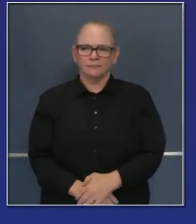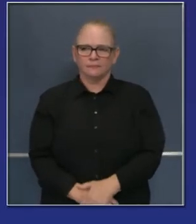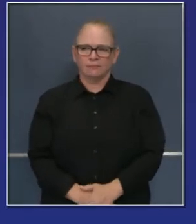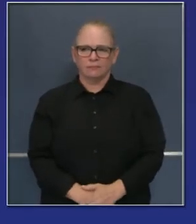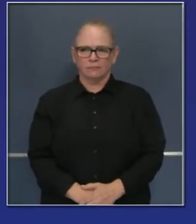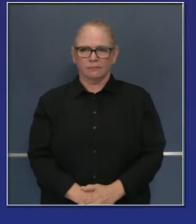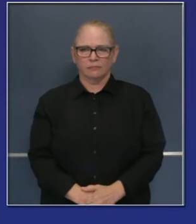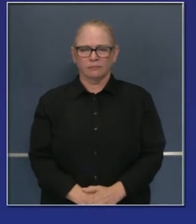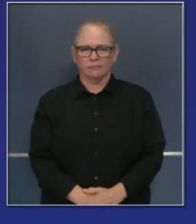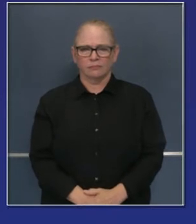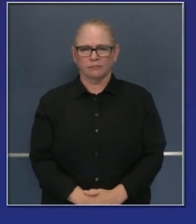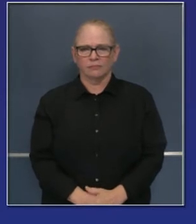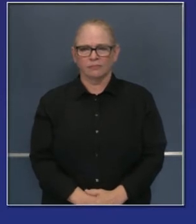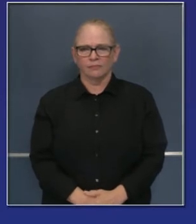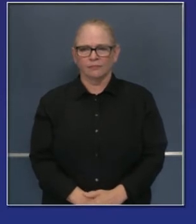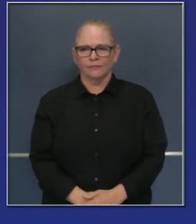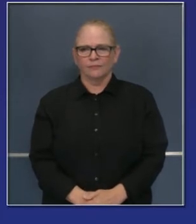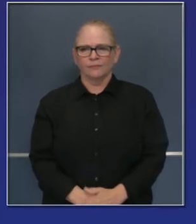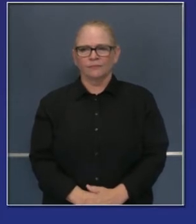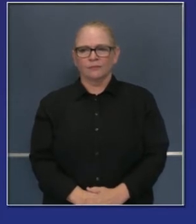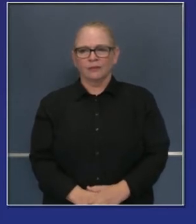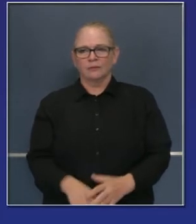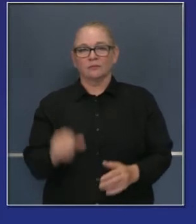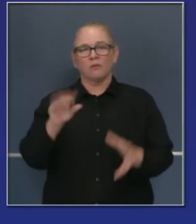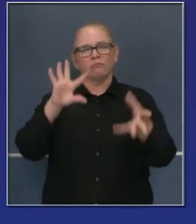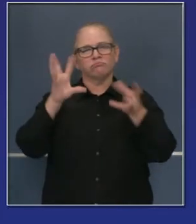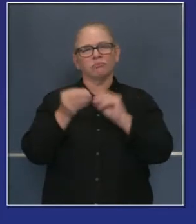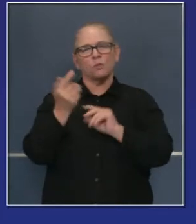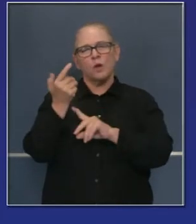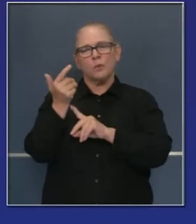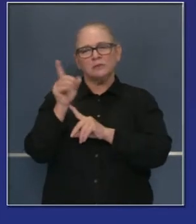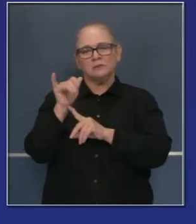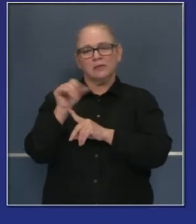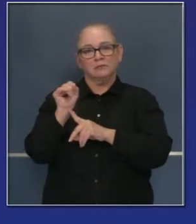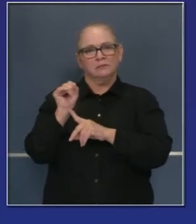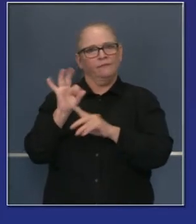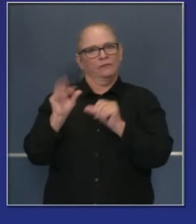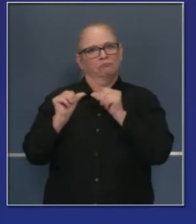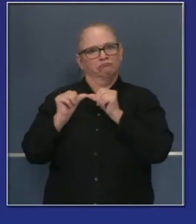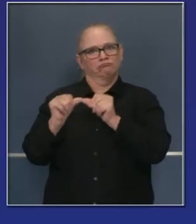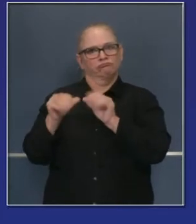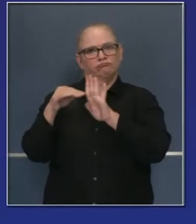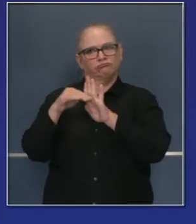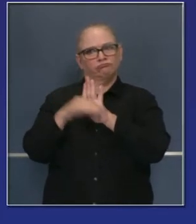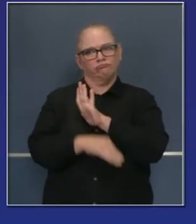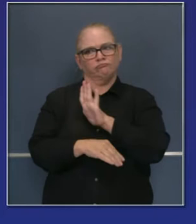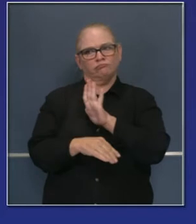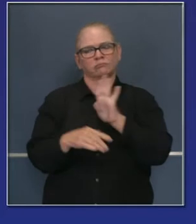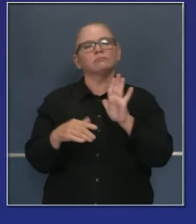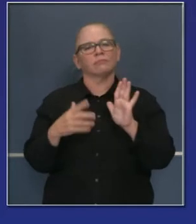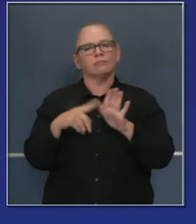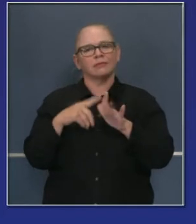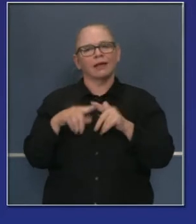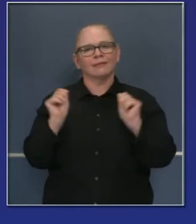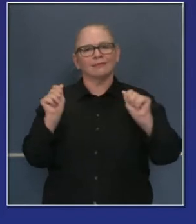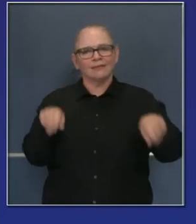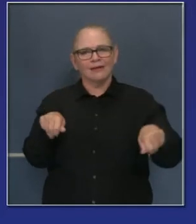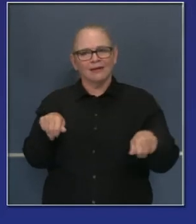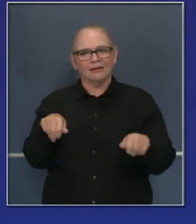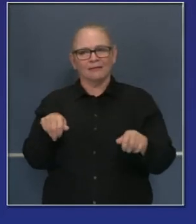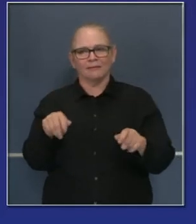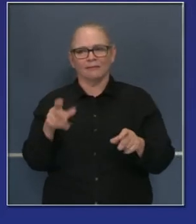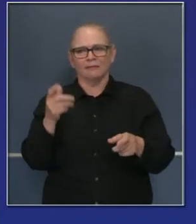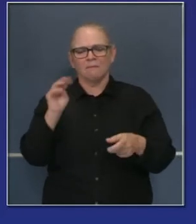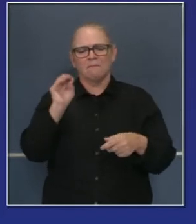14 o tal vez 21 días. Si es así, estaremos entonces en posición todos de celebrar